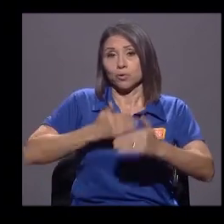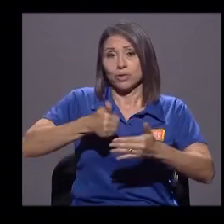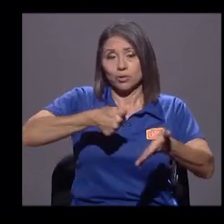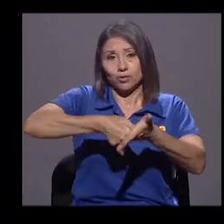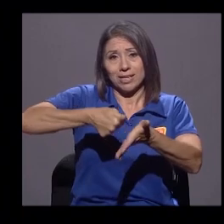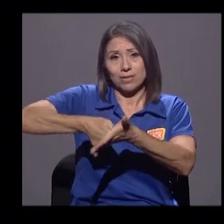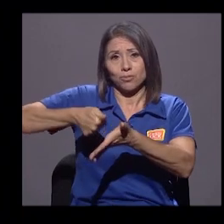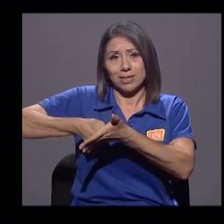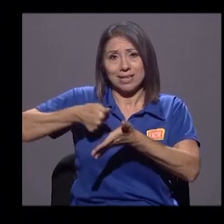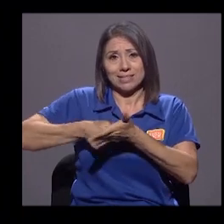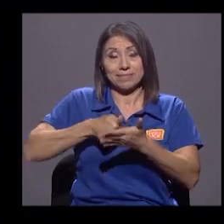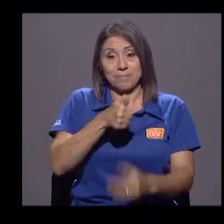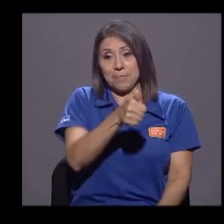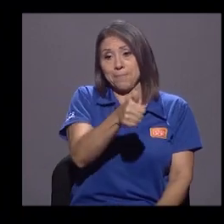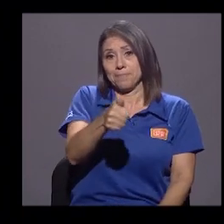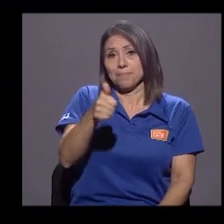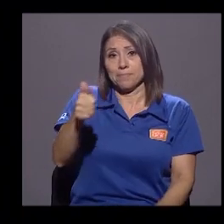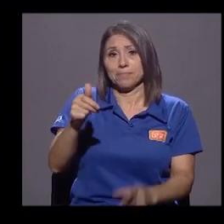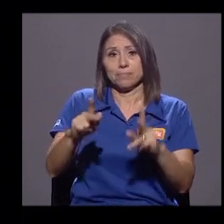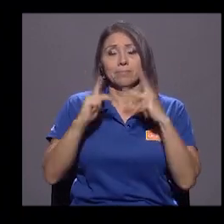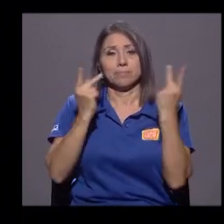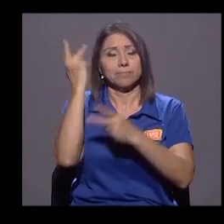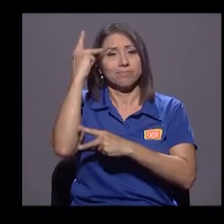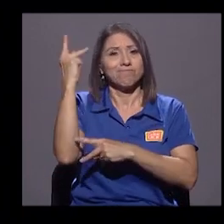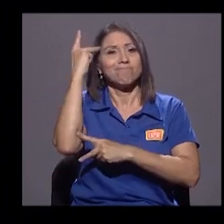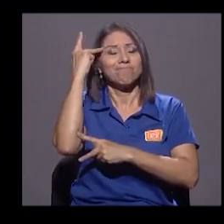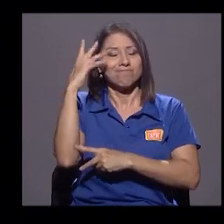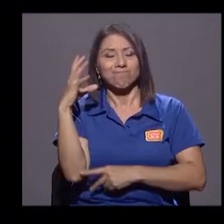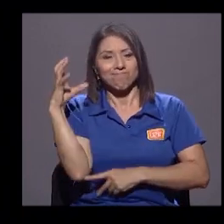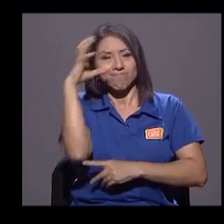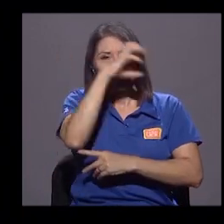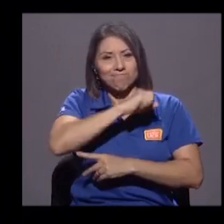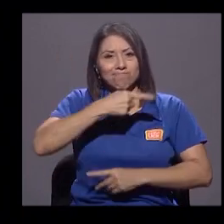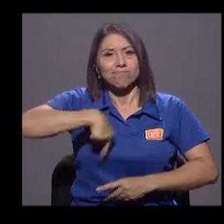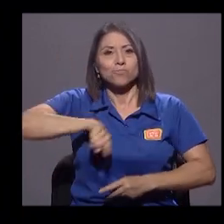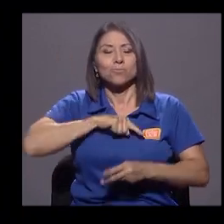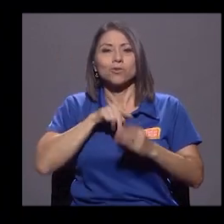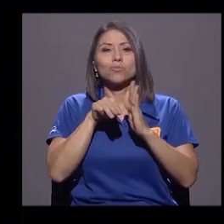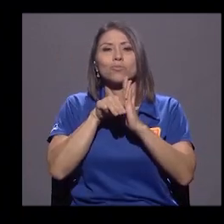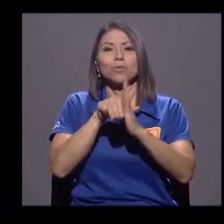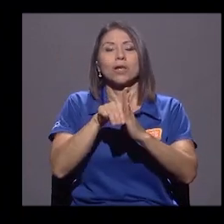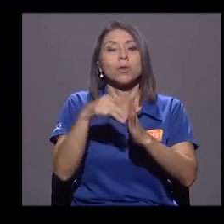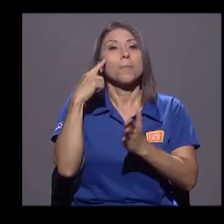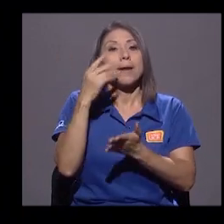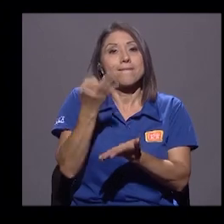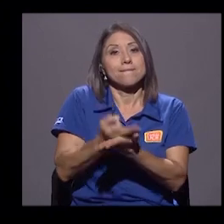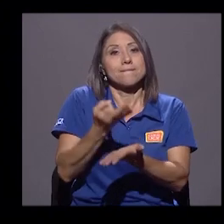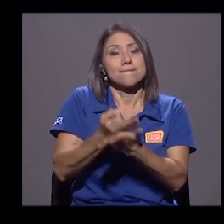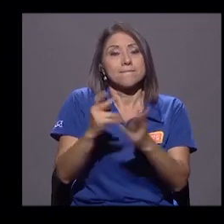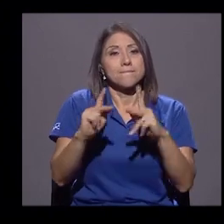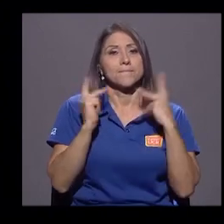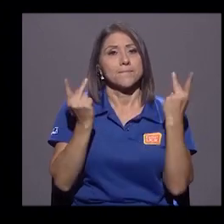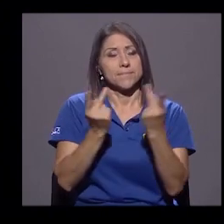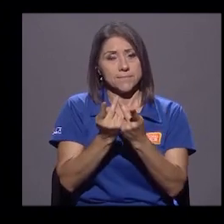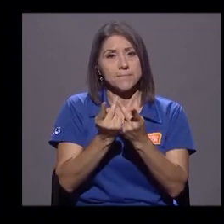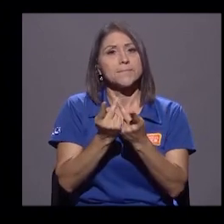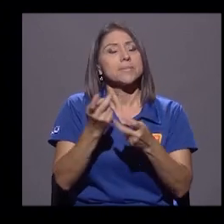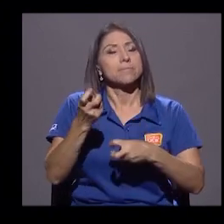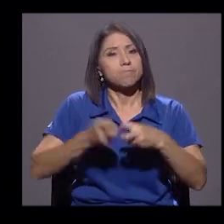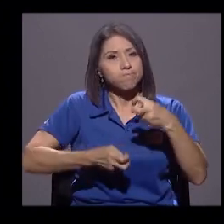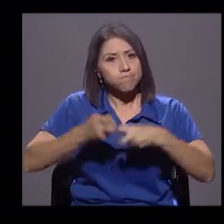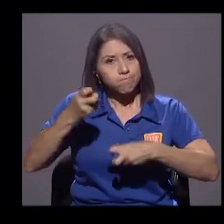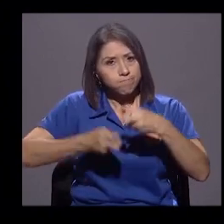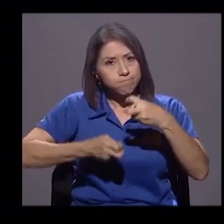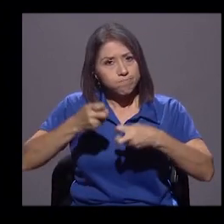los mismos partidos políticos se han dado cuenta de que nuestro modelo de financiamiento de partidos tiene problemas y han venido al